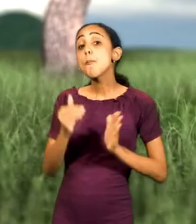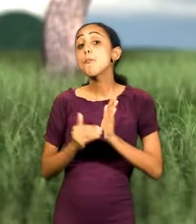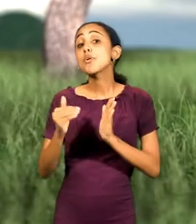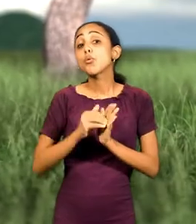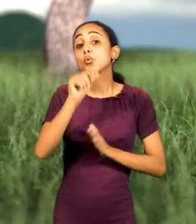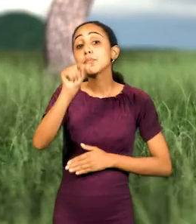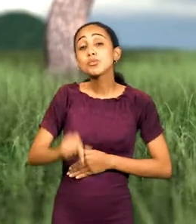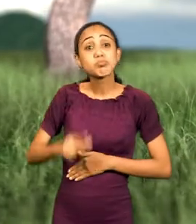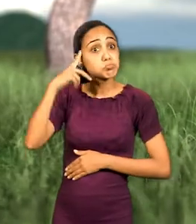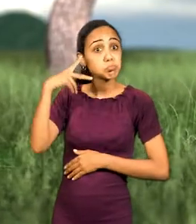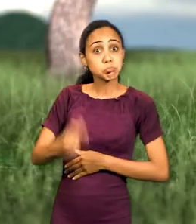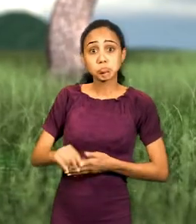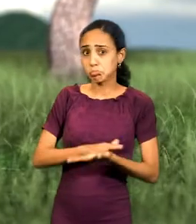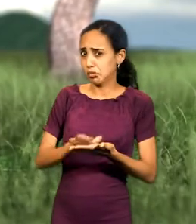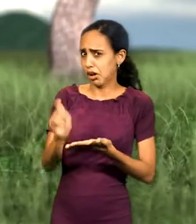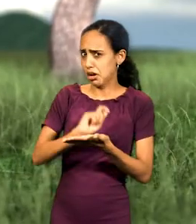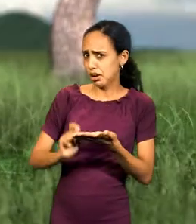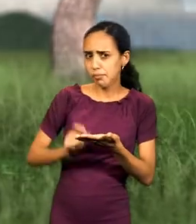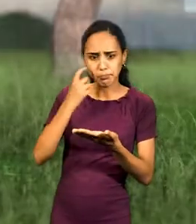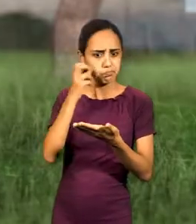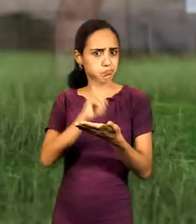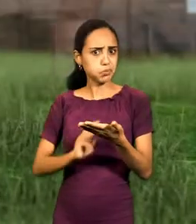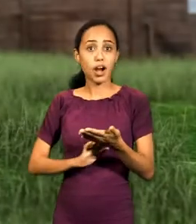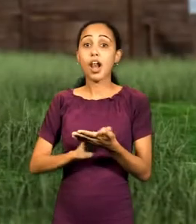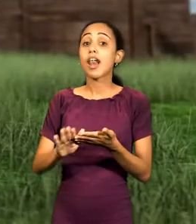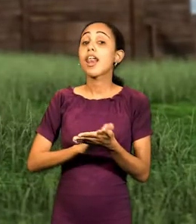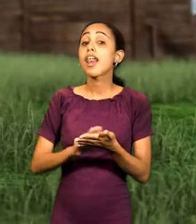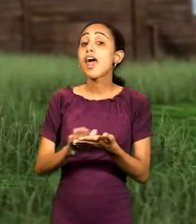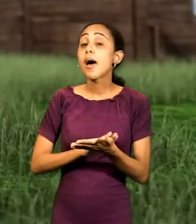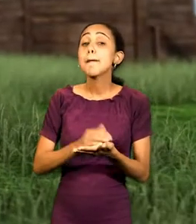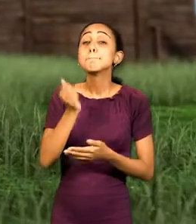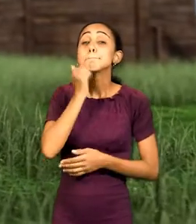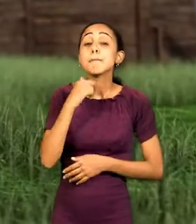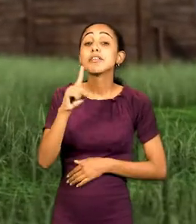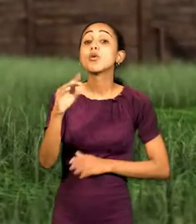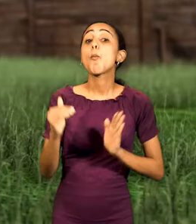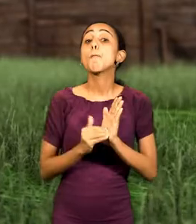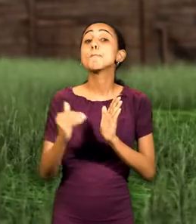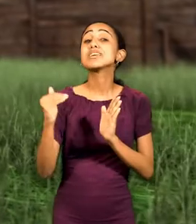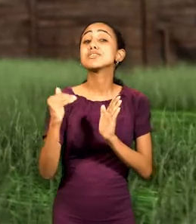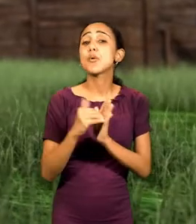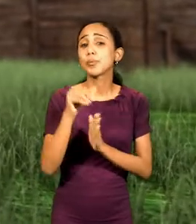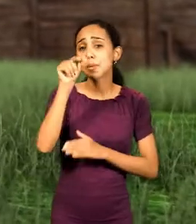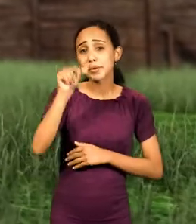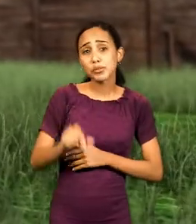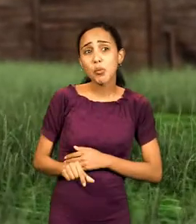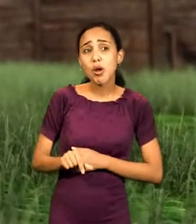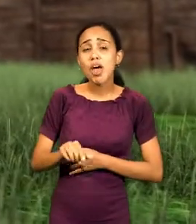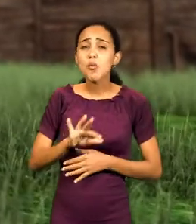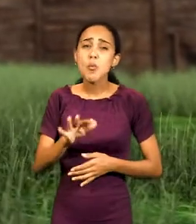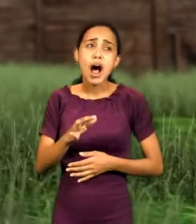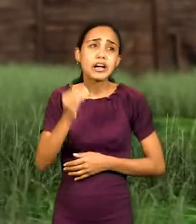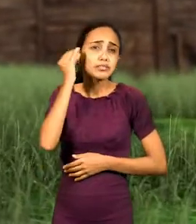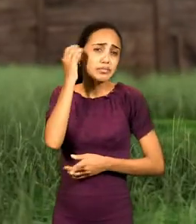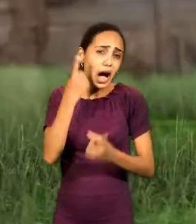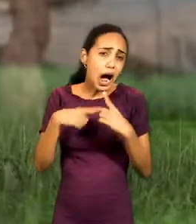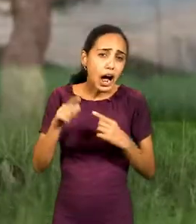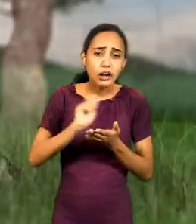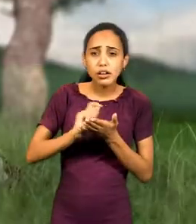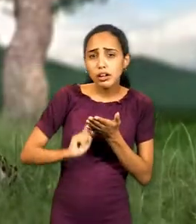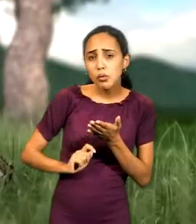un millón de personas eran completamente analfabetas y existían más de un millón de semi-analfabetos.